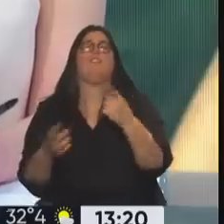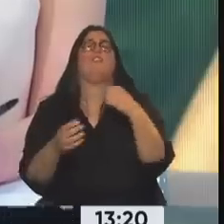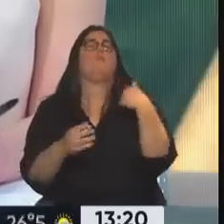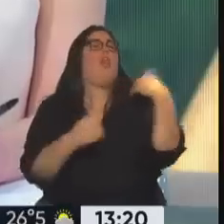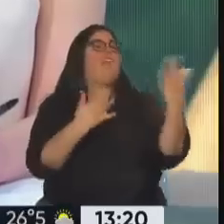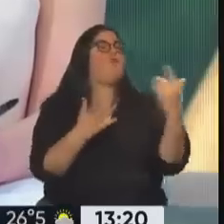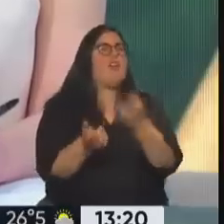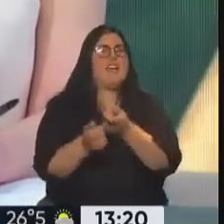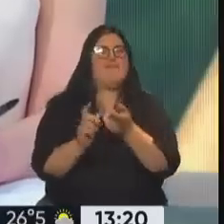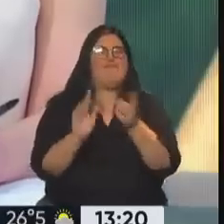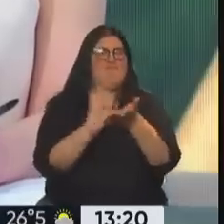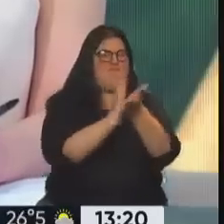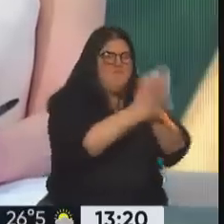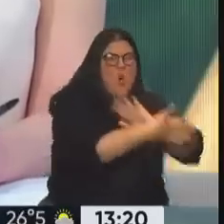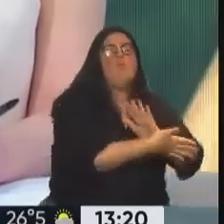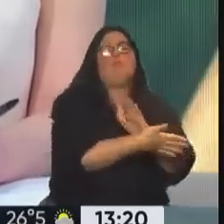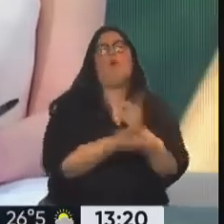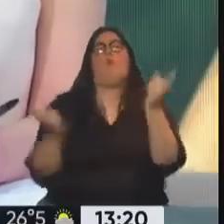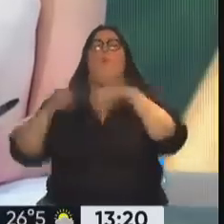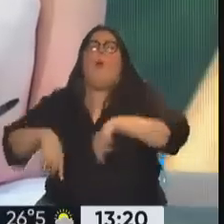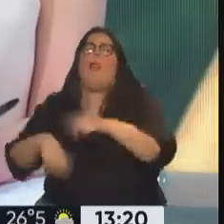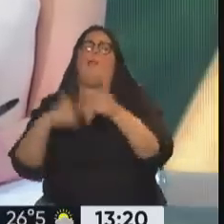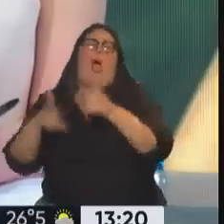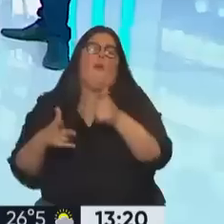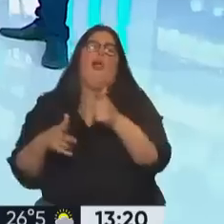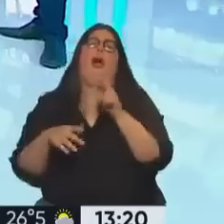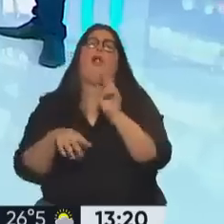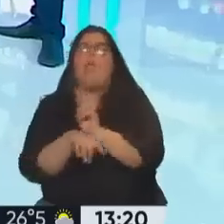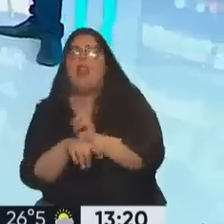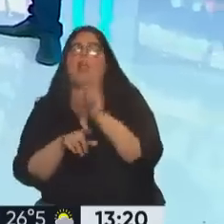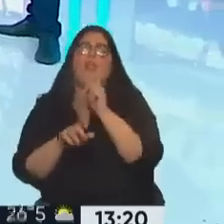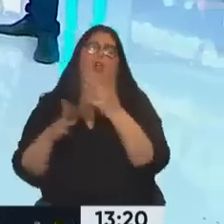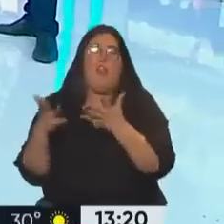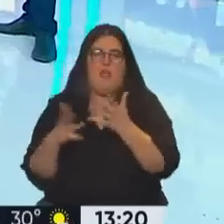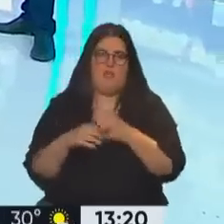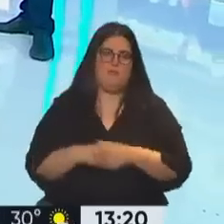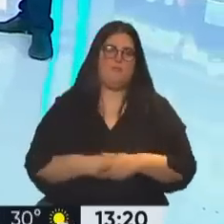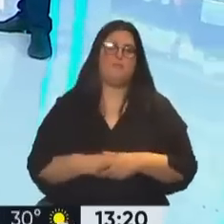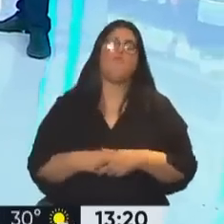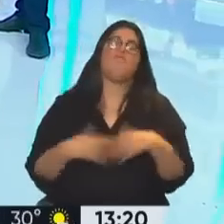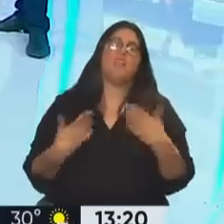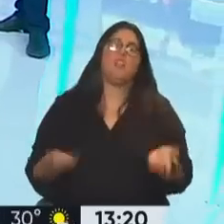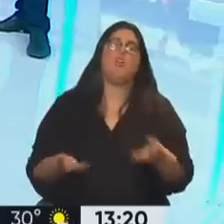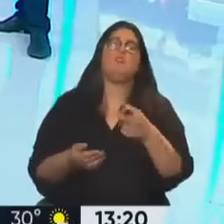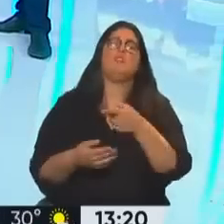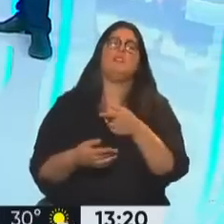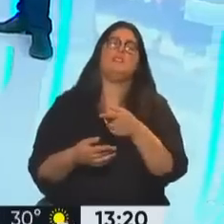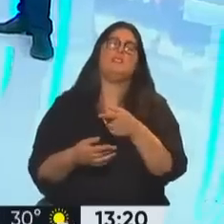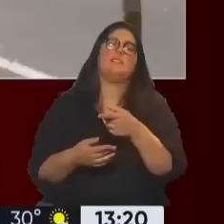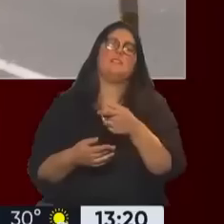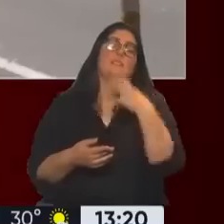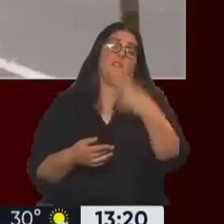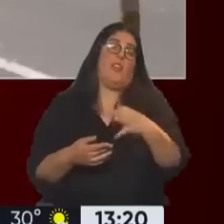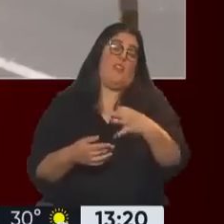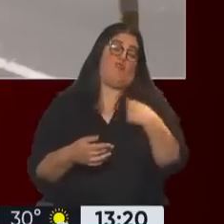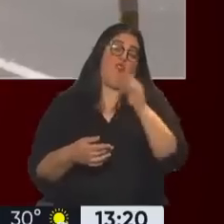de democracia, cuando ya no hay peligro, cuando la democracia no tenga el peligro de cambiar algo. Entonces, eso es lo que vivo en